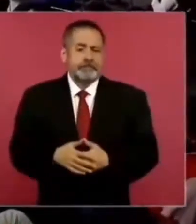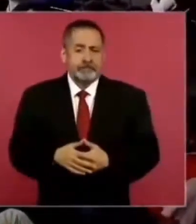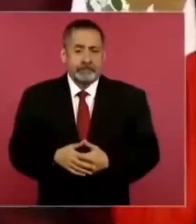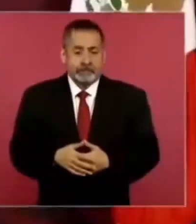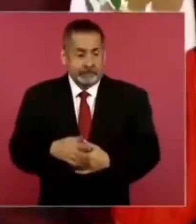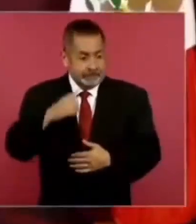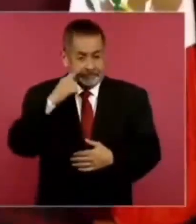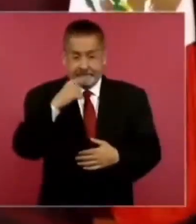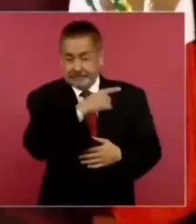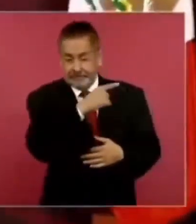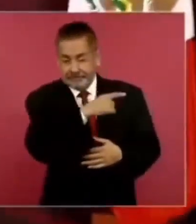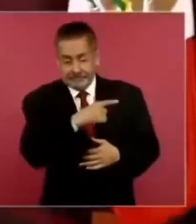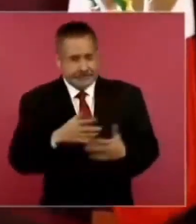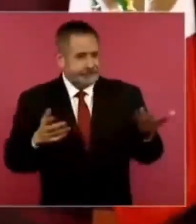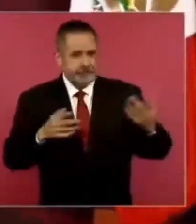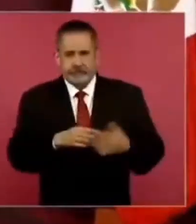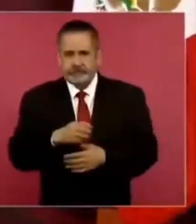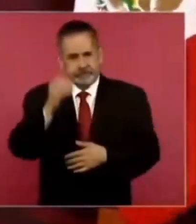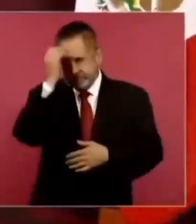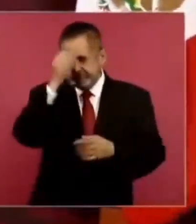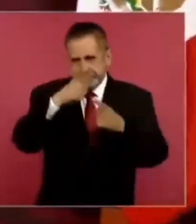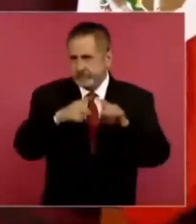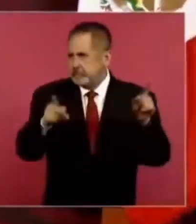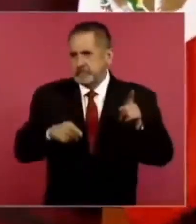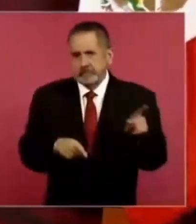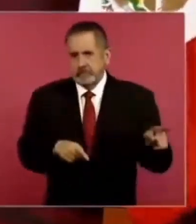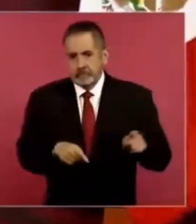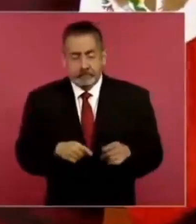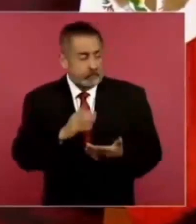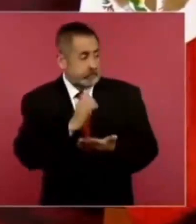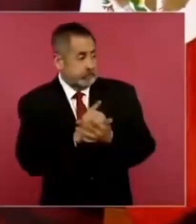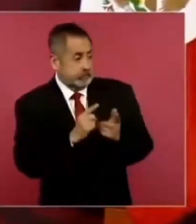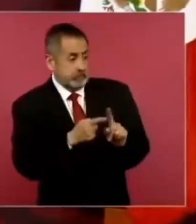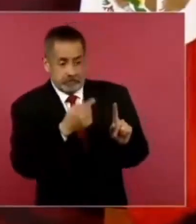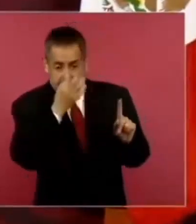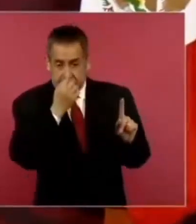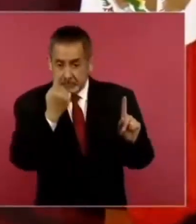señor opina lo contrario. Pero no solo es él.